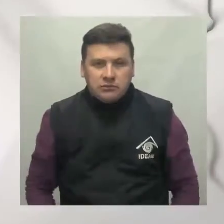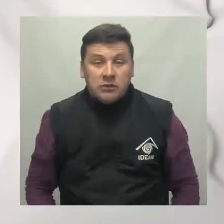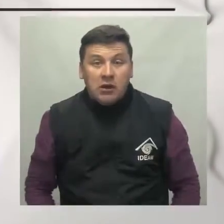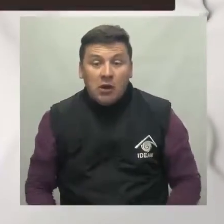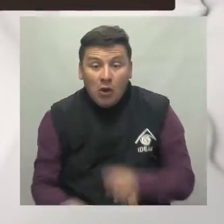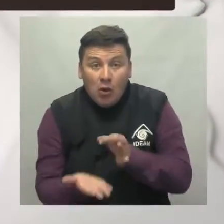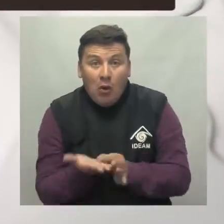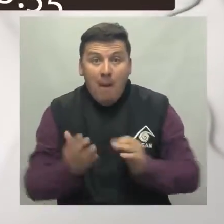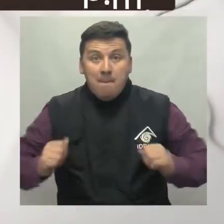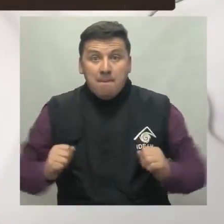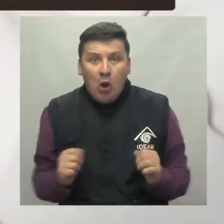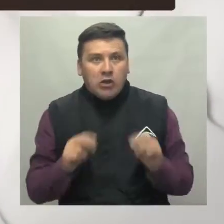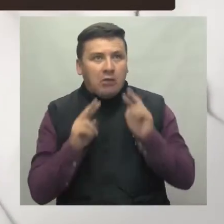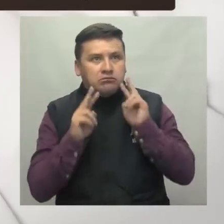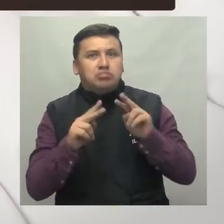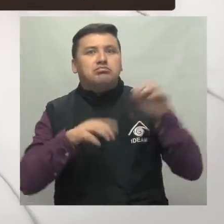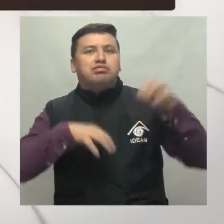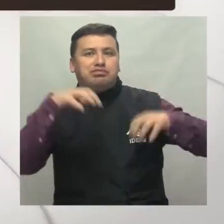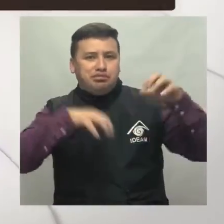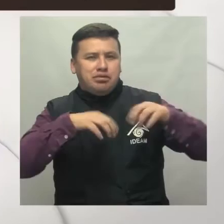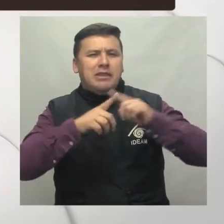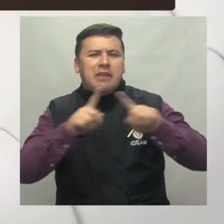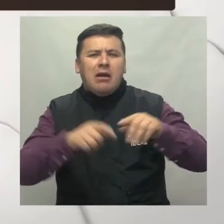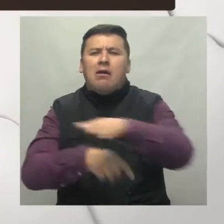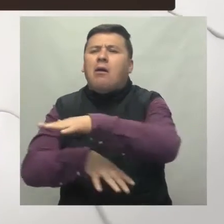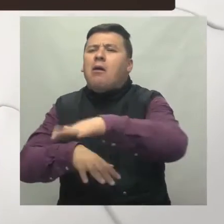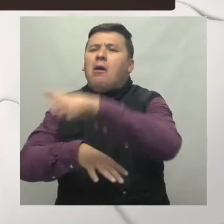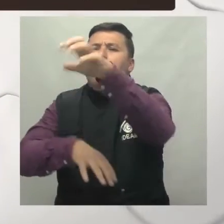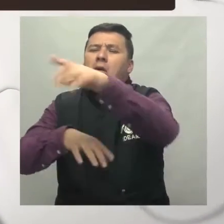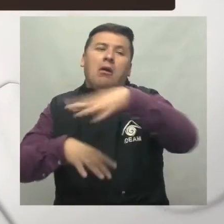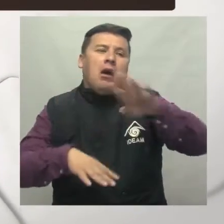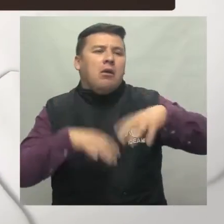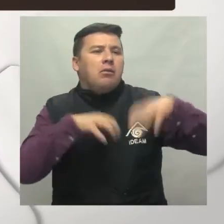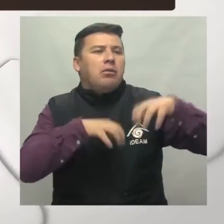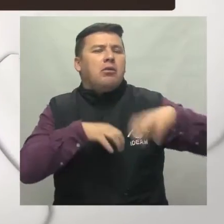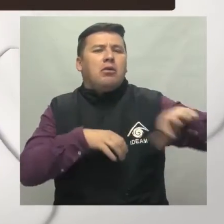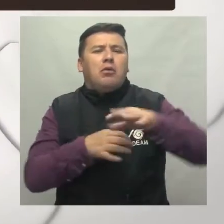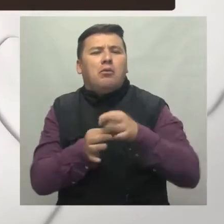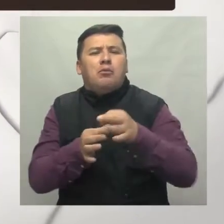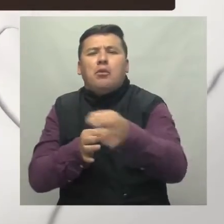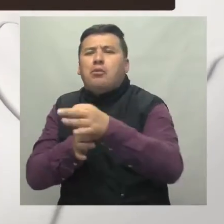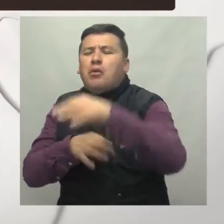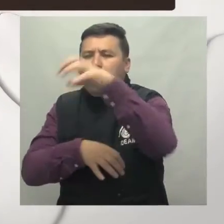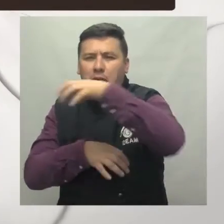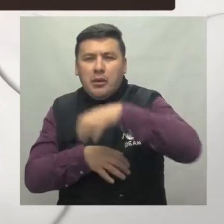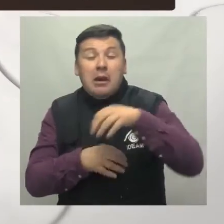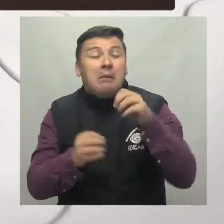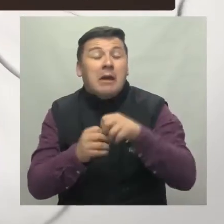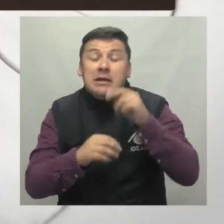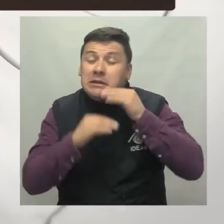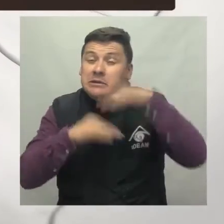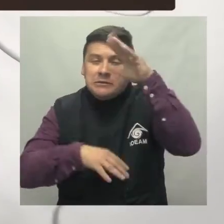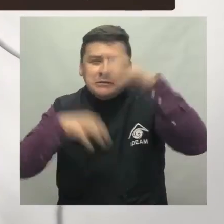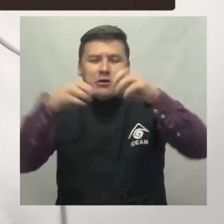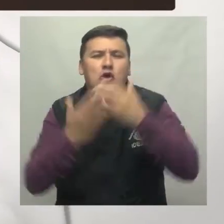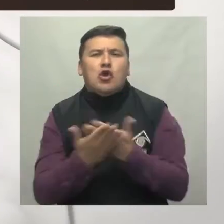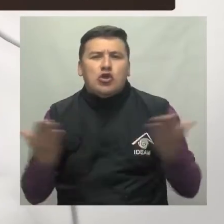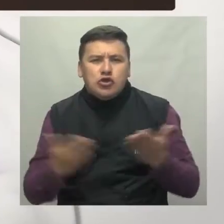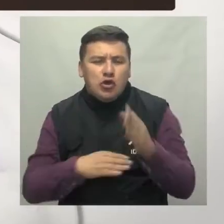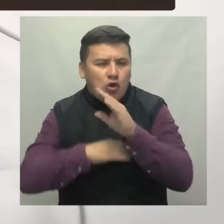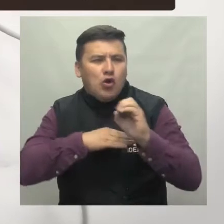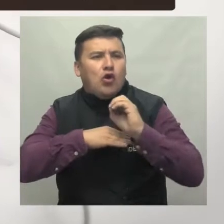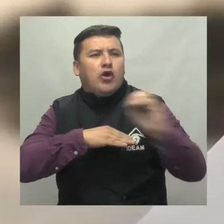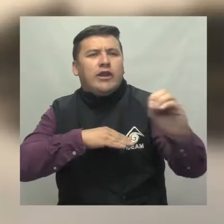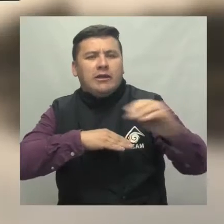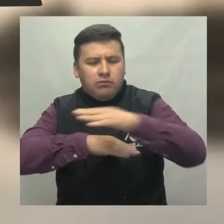capital se presenta un pronóstico de lluvias en amplios sectores de la ciudad y en algunos municipios de la Sabana. Las más persistentes se prevén sobre el oriente